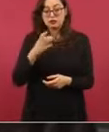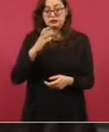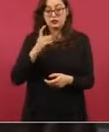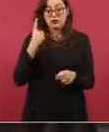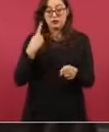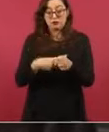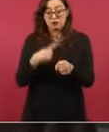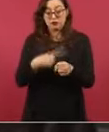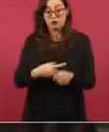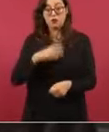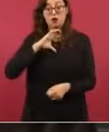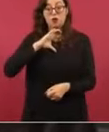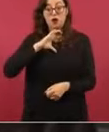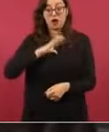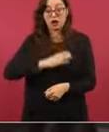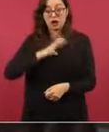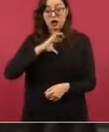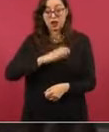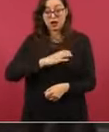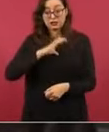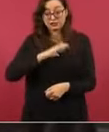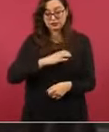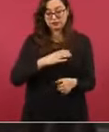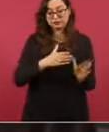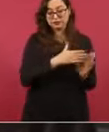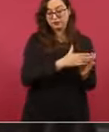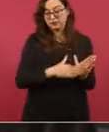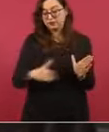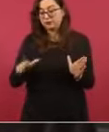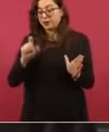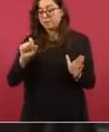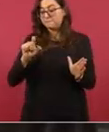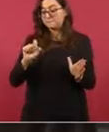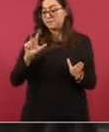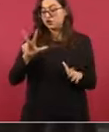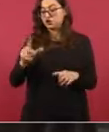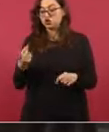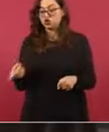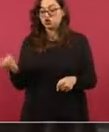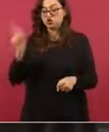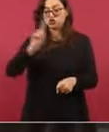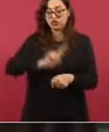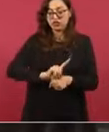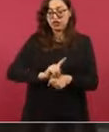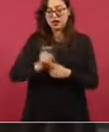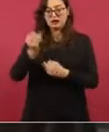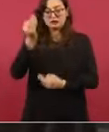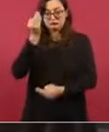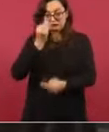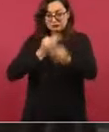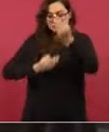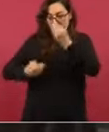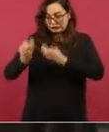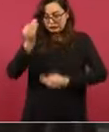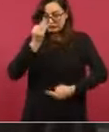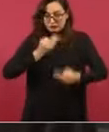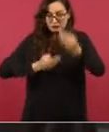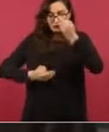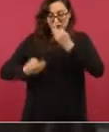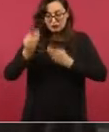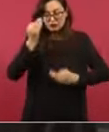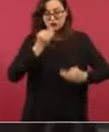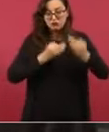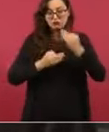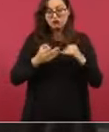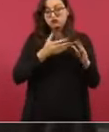un tratamiento que equivale a 28 días de una persona que vive hoy con cáncer en el pulmón,